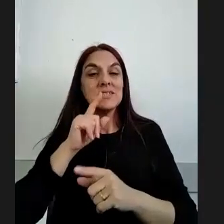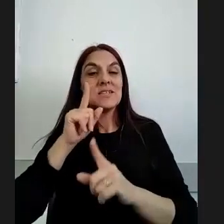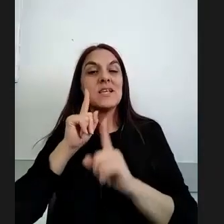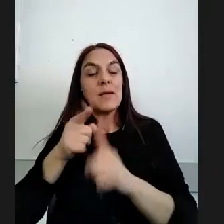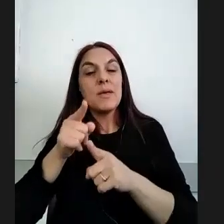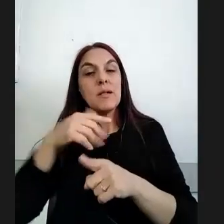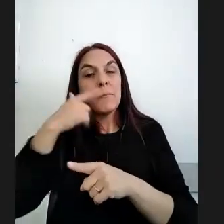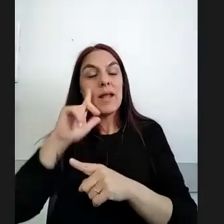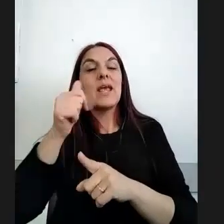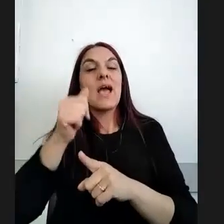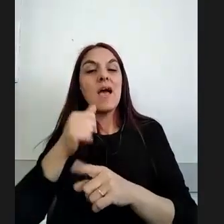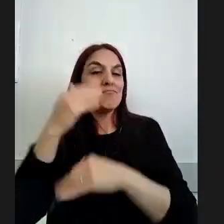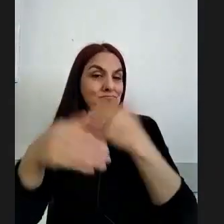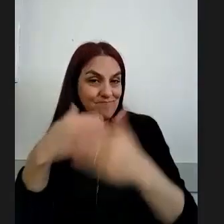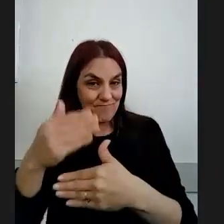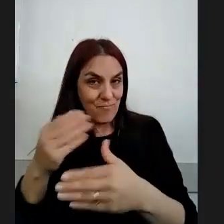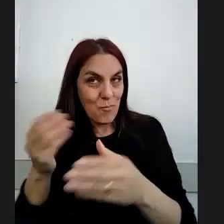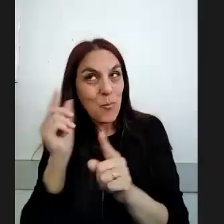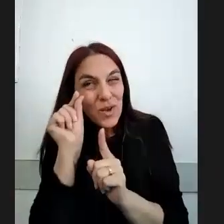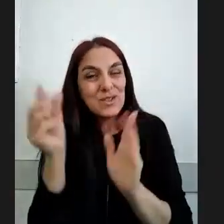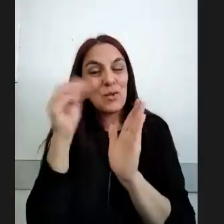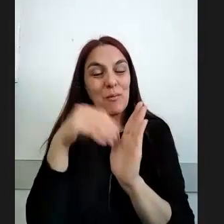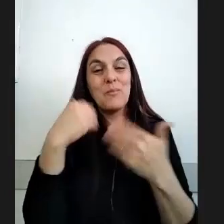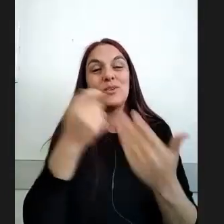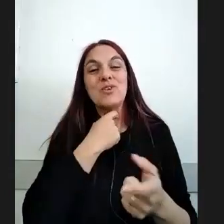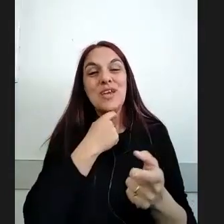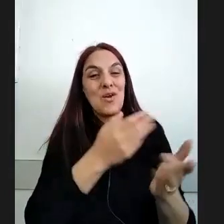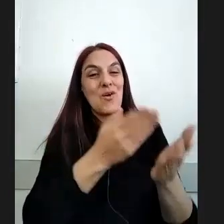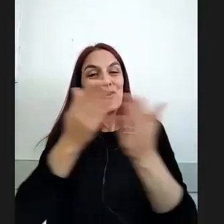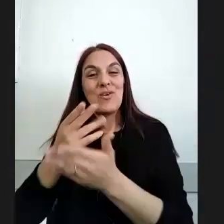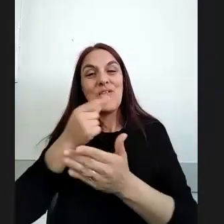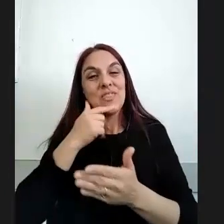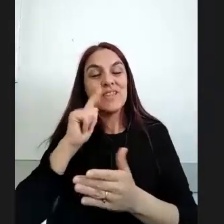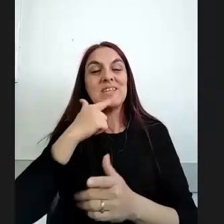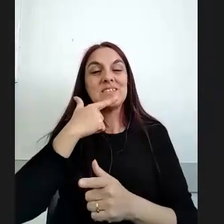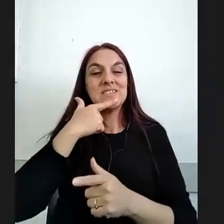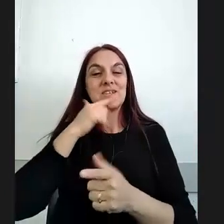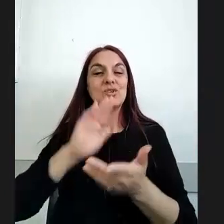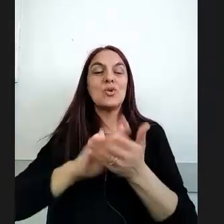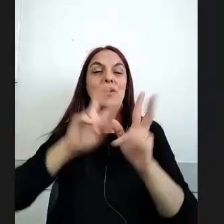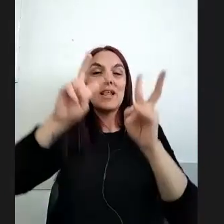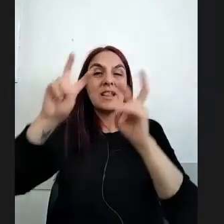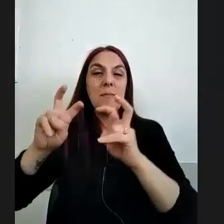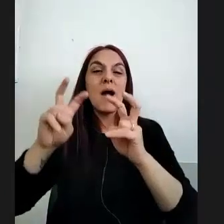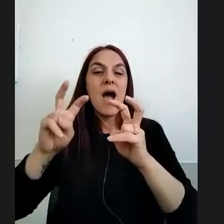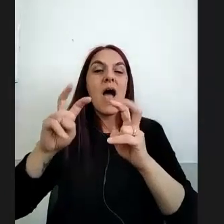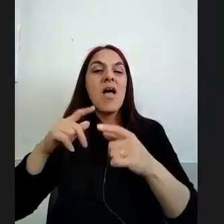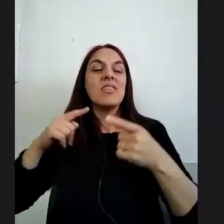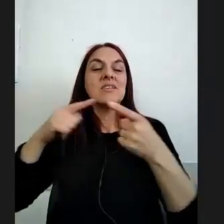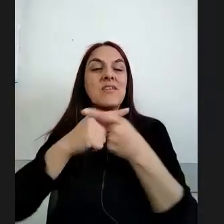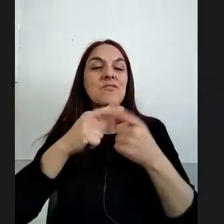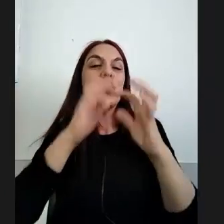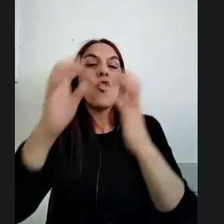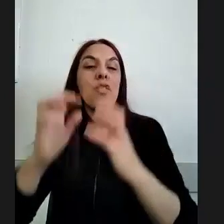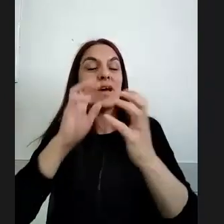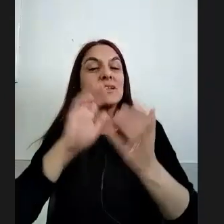avanzó un poquito más que DRIS por eso me gustaría ahora darle la palabra a DRIS sobre esta cuestión de los desafíos y debates acerca